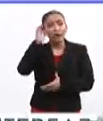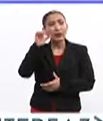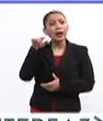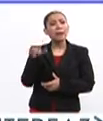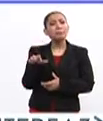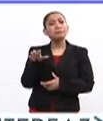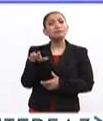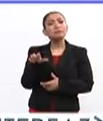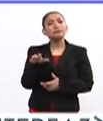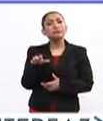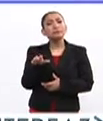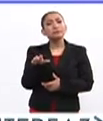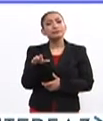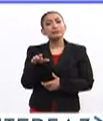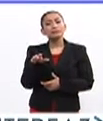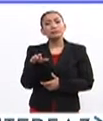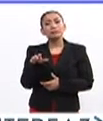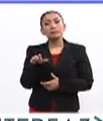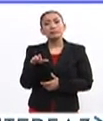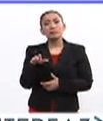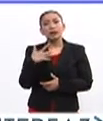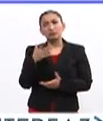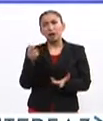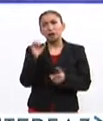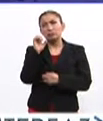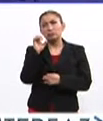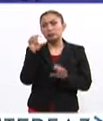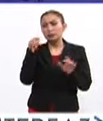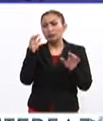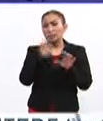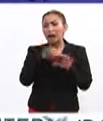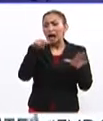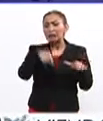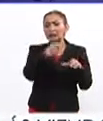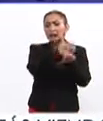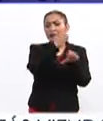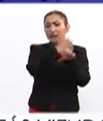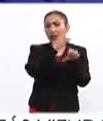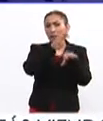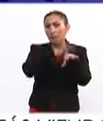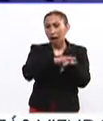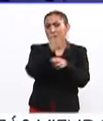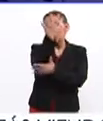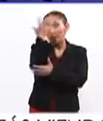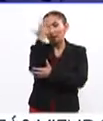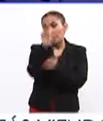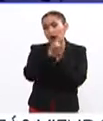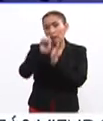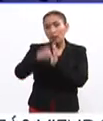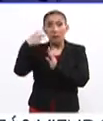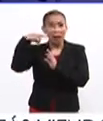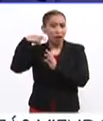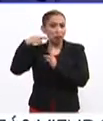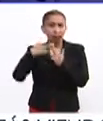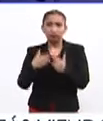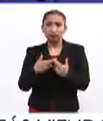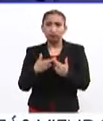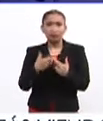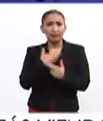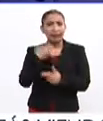las... Bueno, se centran en los estados más forestales. ejemplo, Veracruz tiene